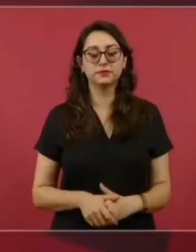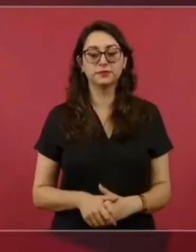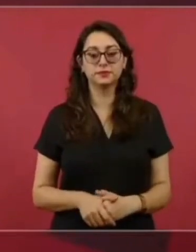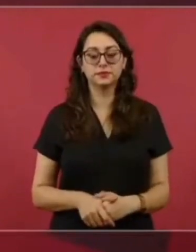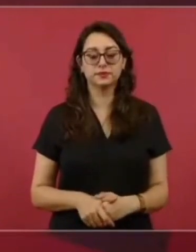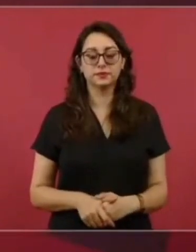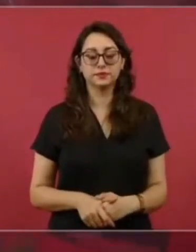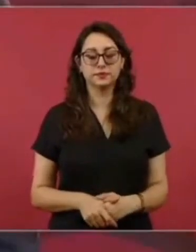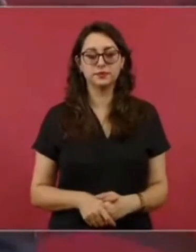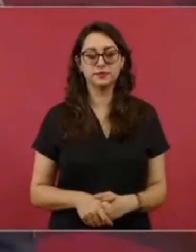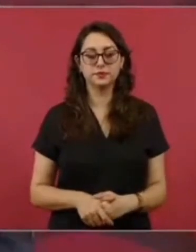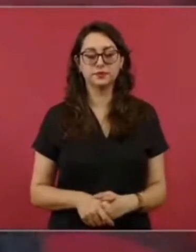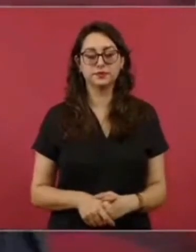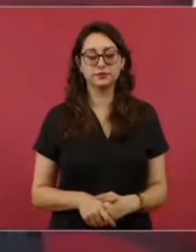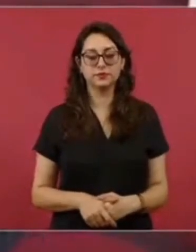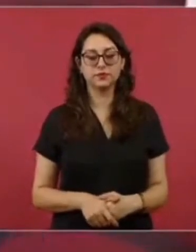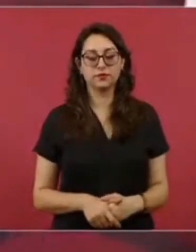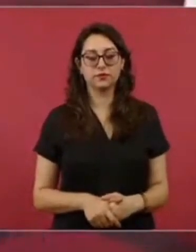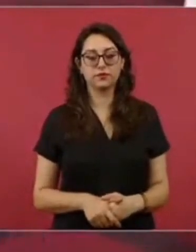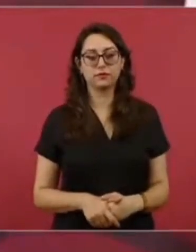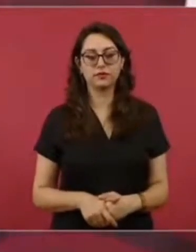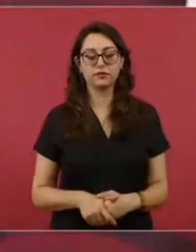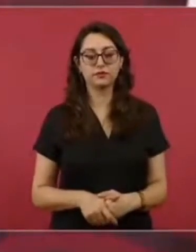Y luego también declararon